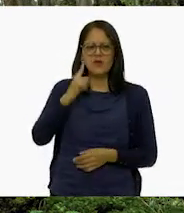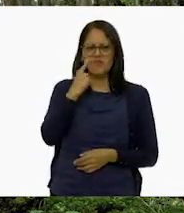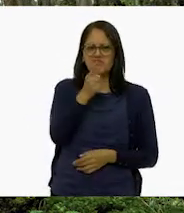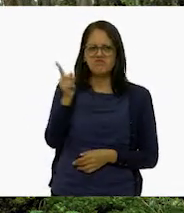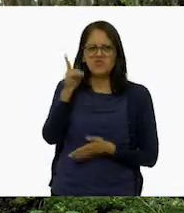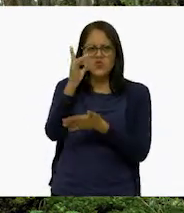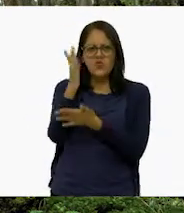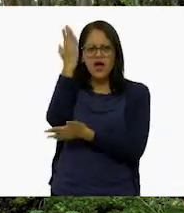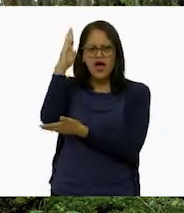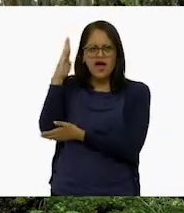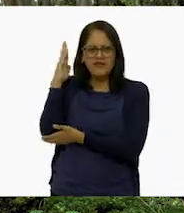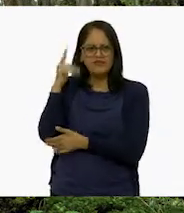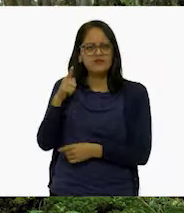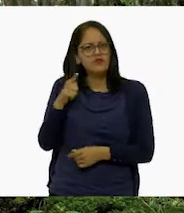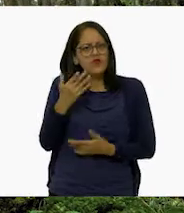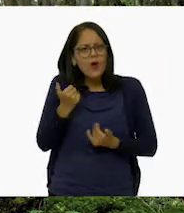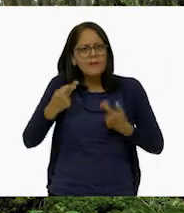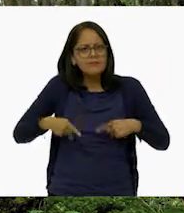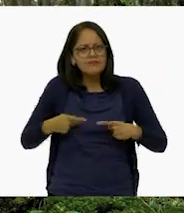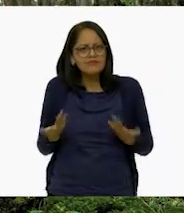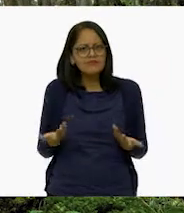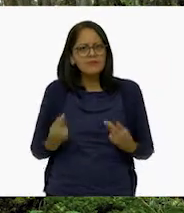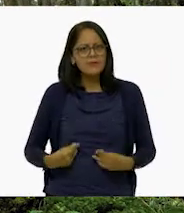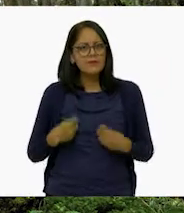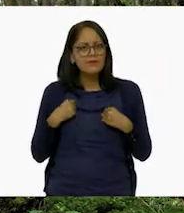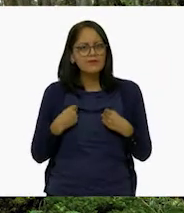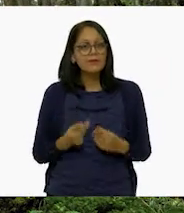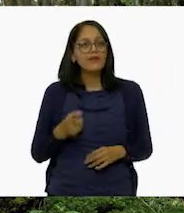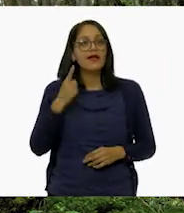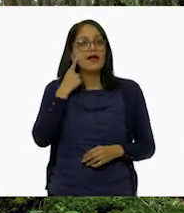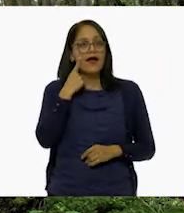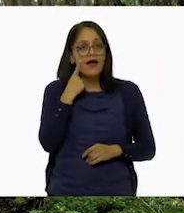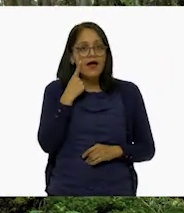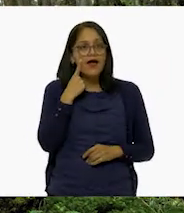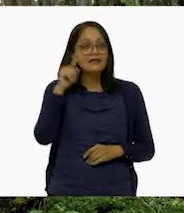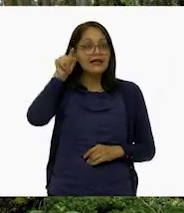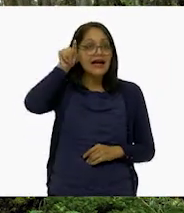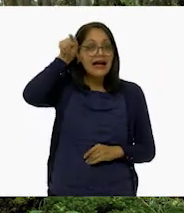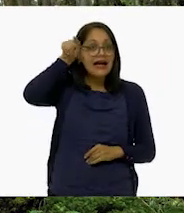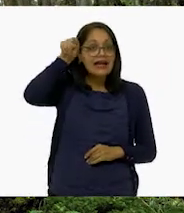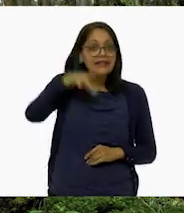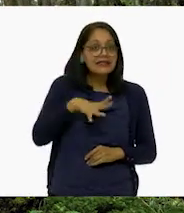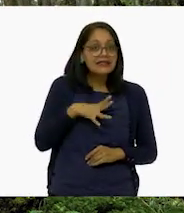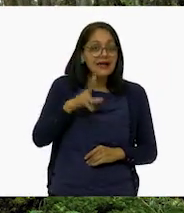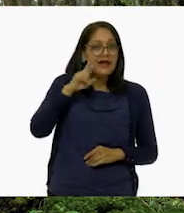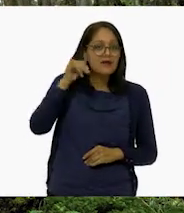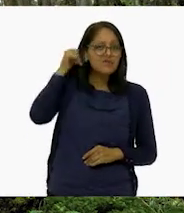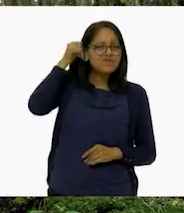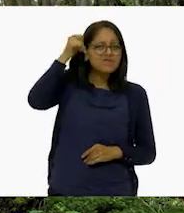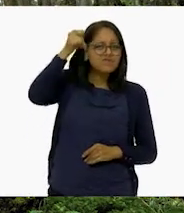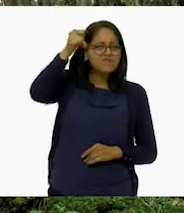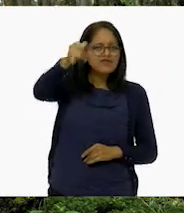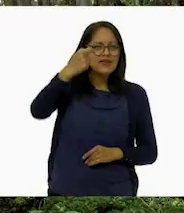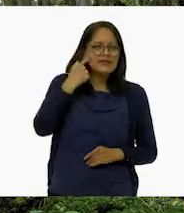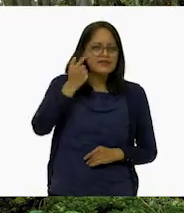poblaciones. Ajá. Solo allá, a lo lejos.